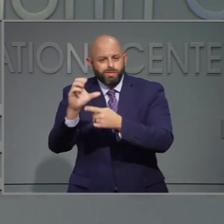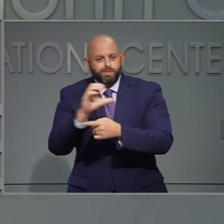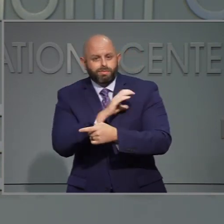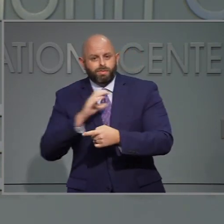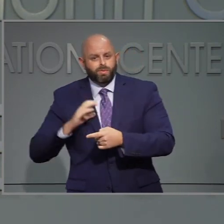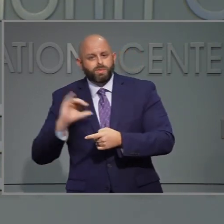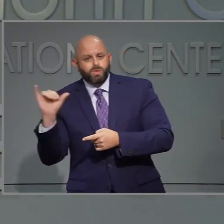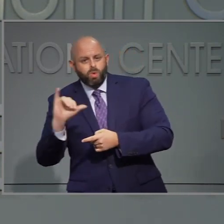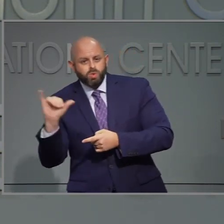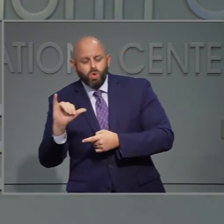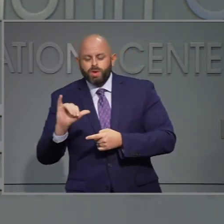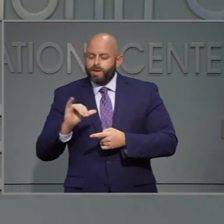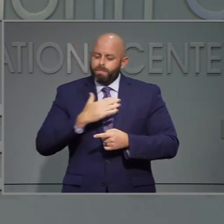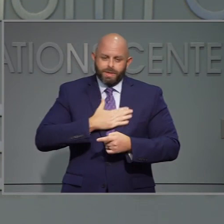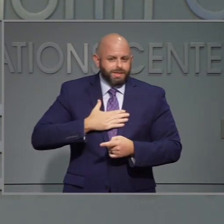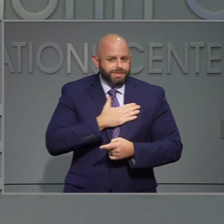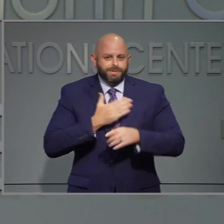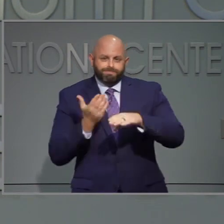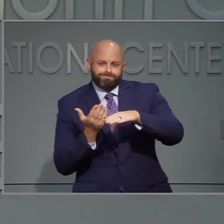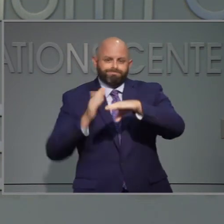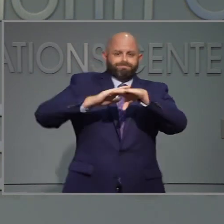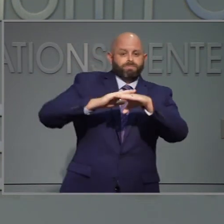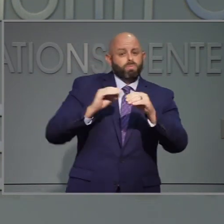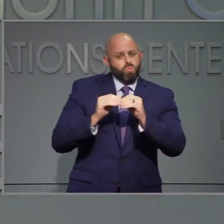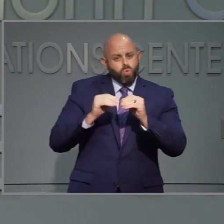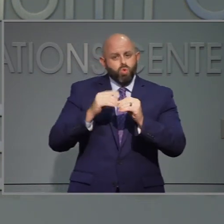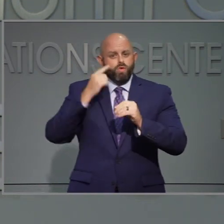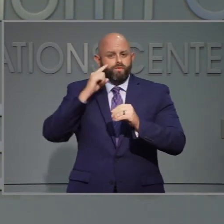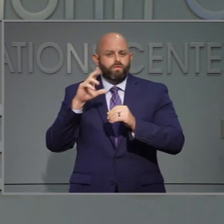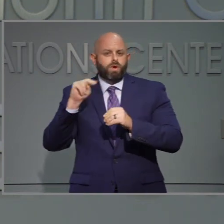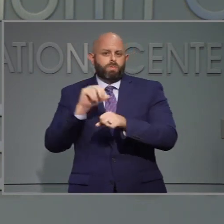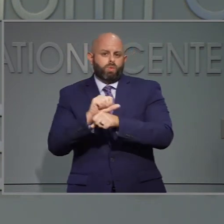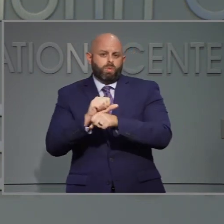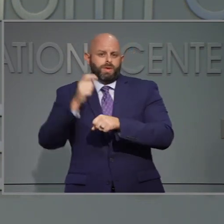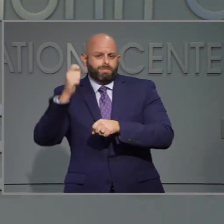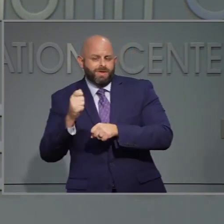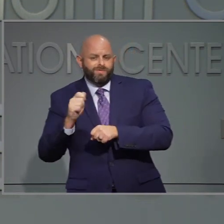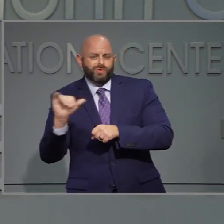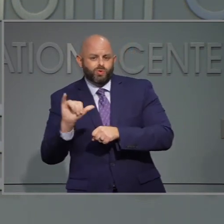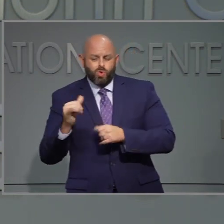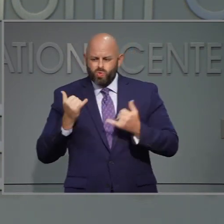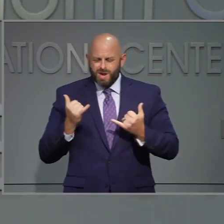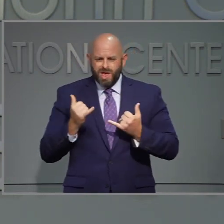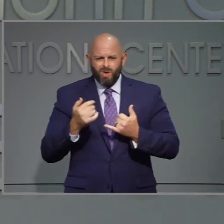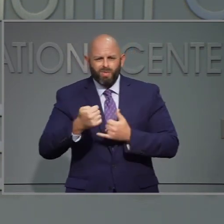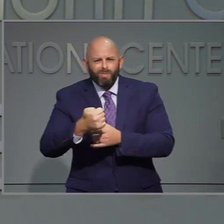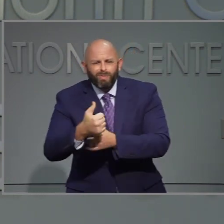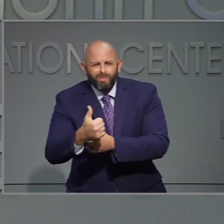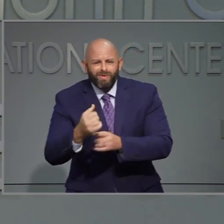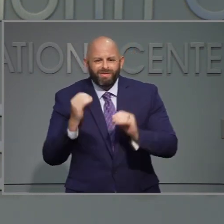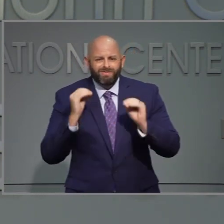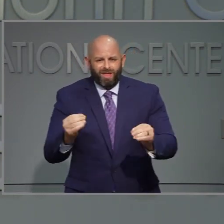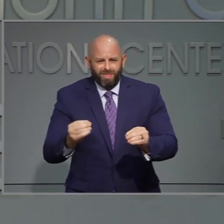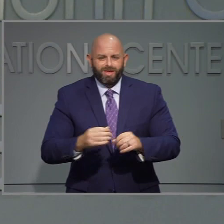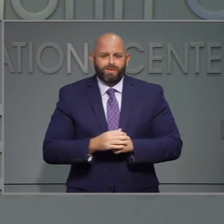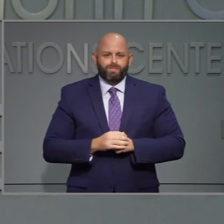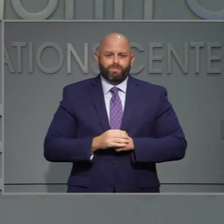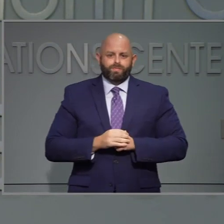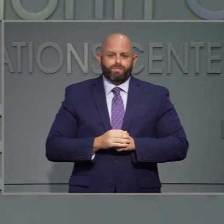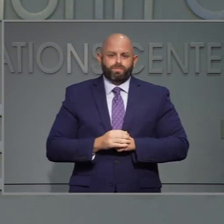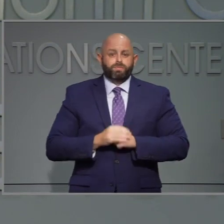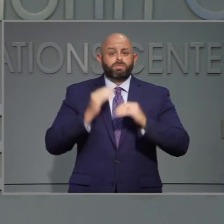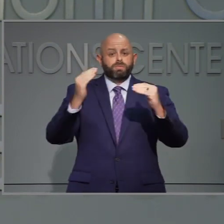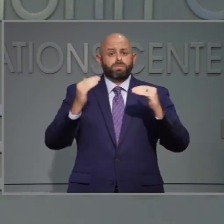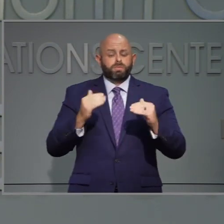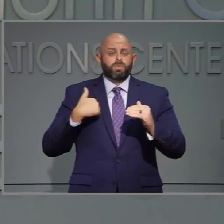beneficios a corto plazo del Estado que se otorgan a quienes estén desempleados sin culpa alguna de ellos. Además, hemos